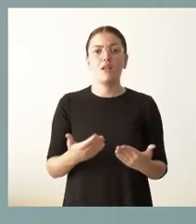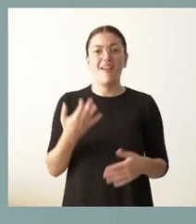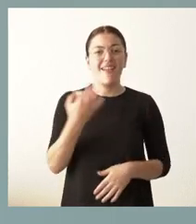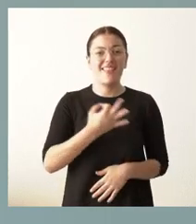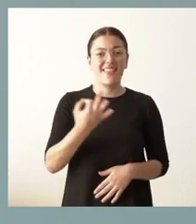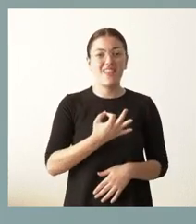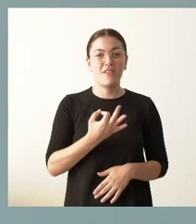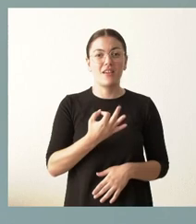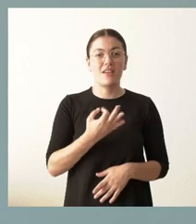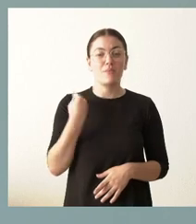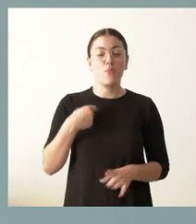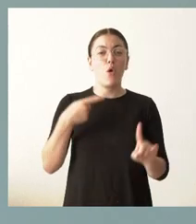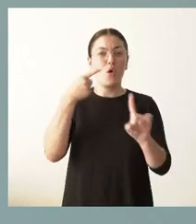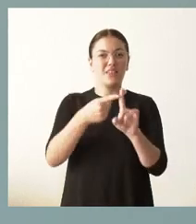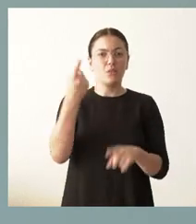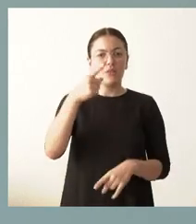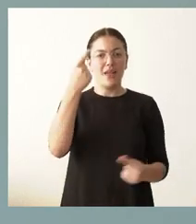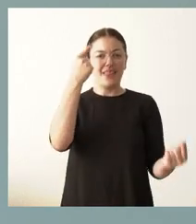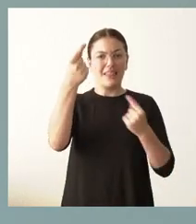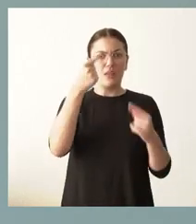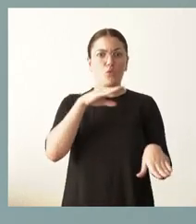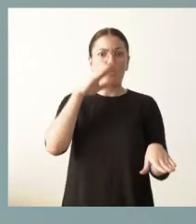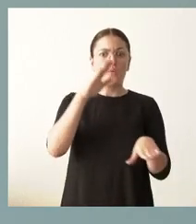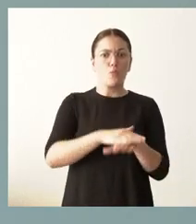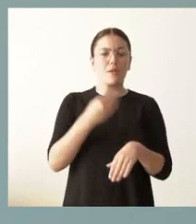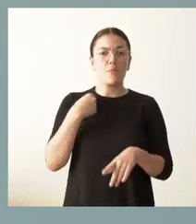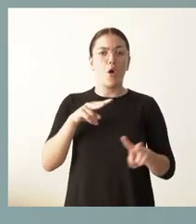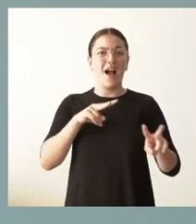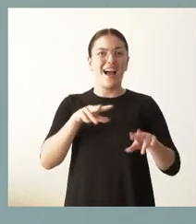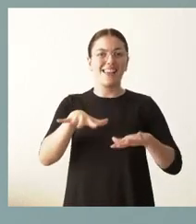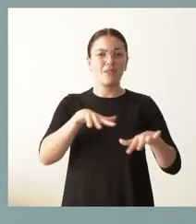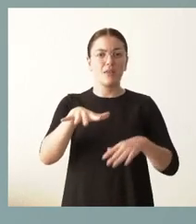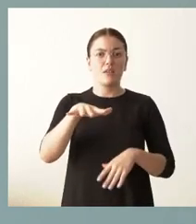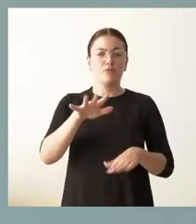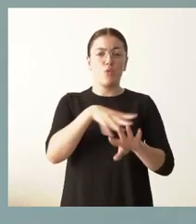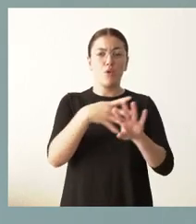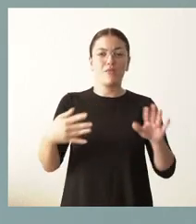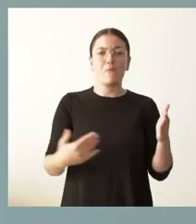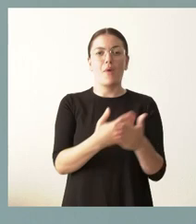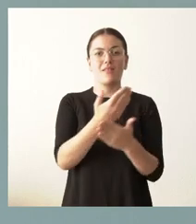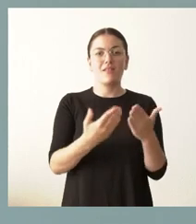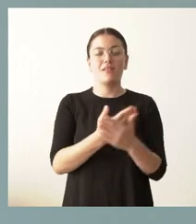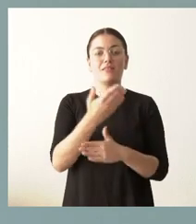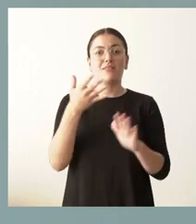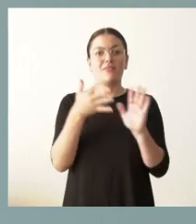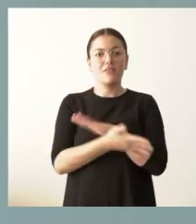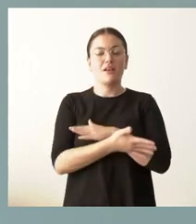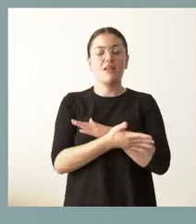cumplirse los objetivos y los datos de actividad por las mañanas. Y, por tanto, en aquellas